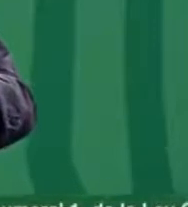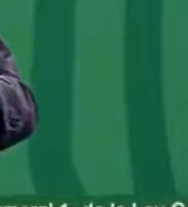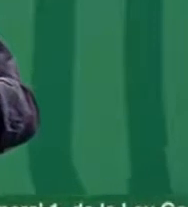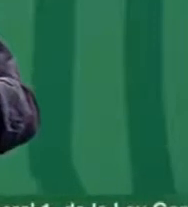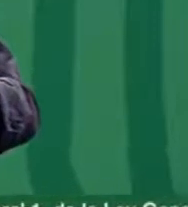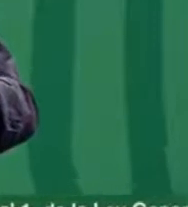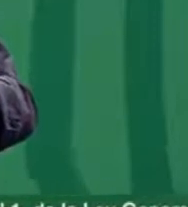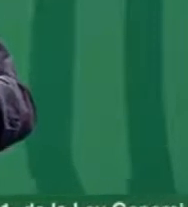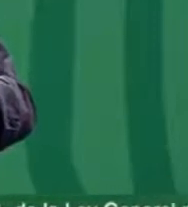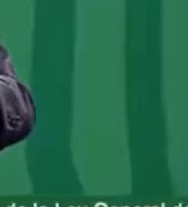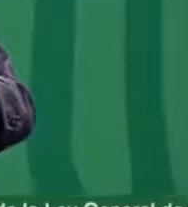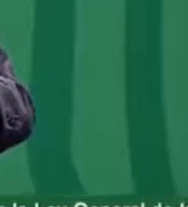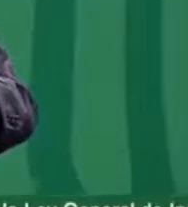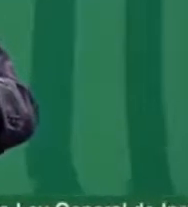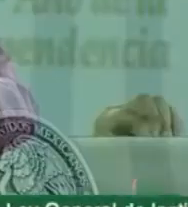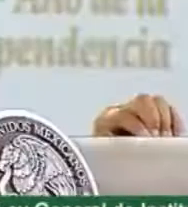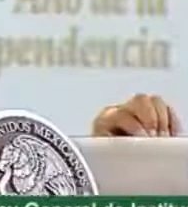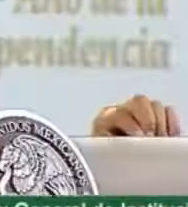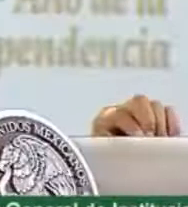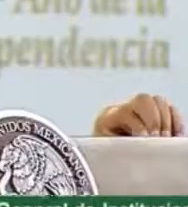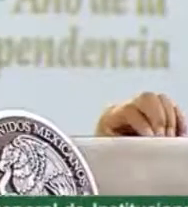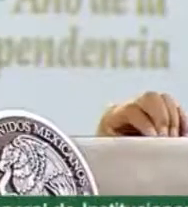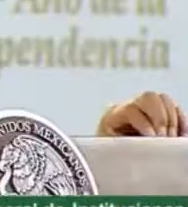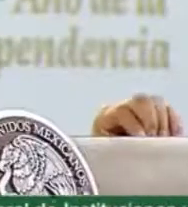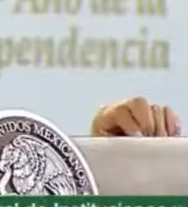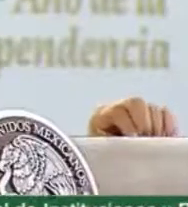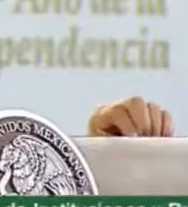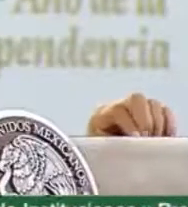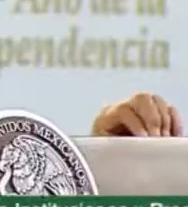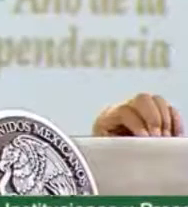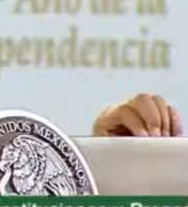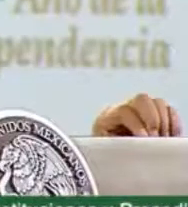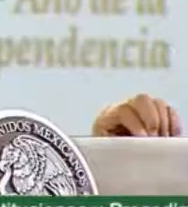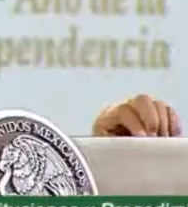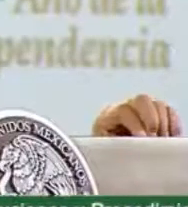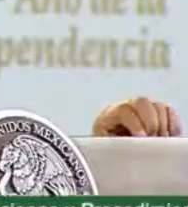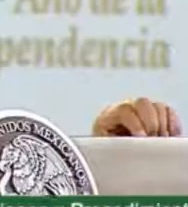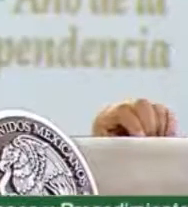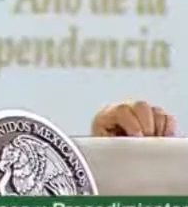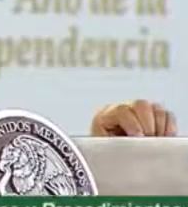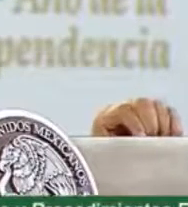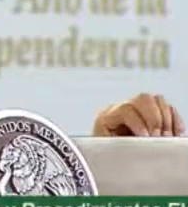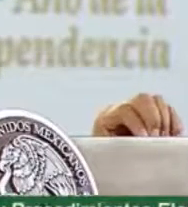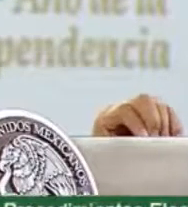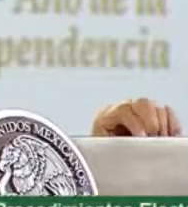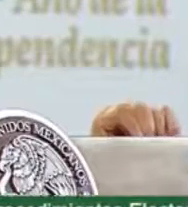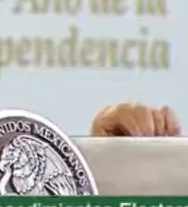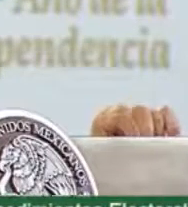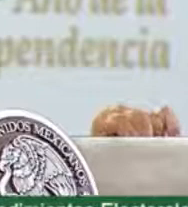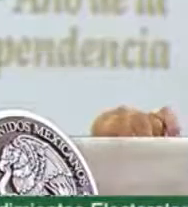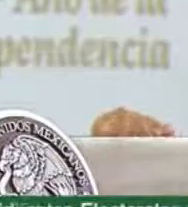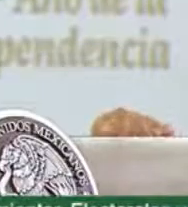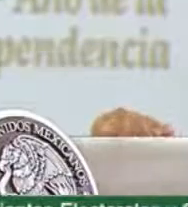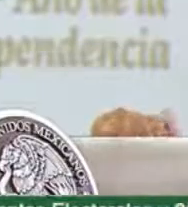Ayer la compañera periodista sostiene que no se llevó a cabo